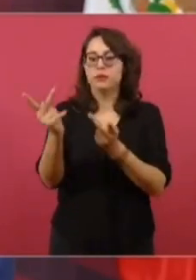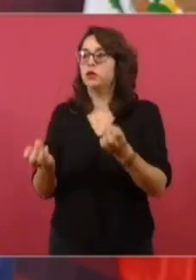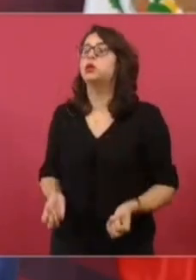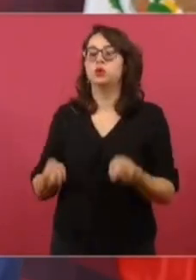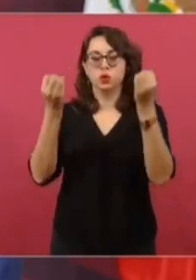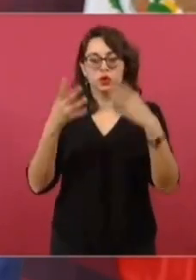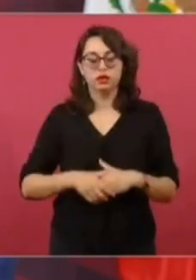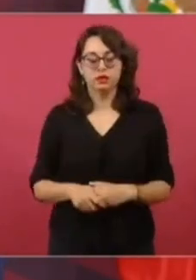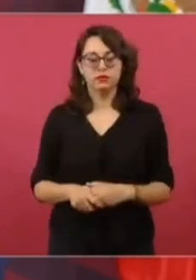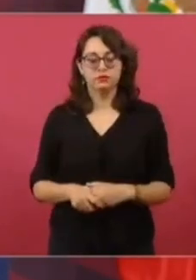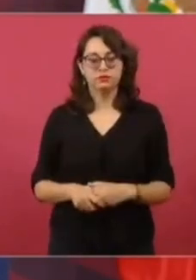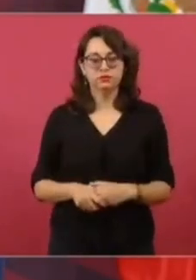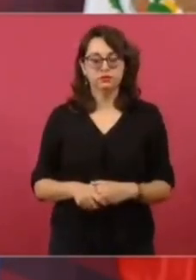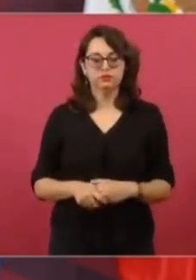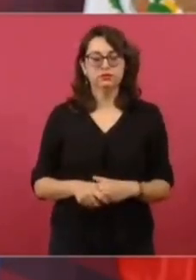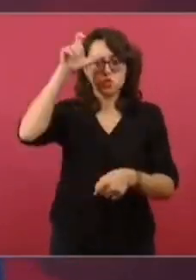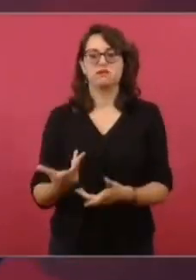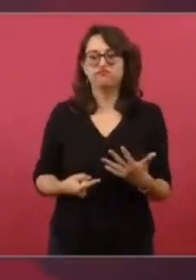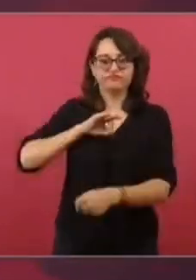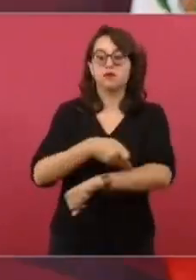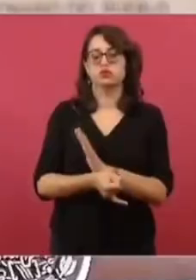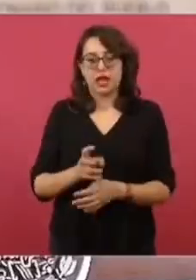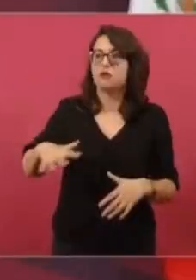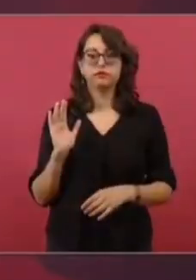Afortunadamente, no tenemos mucho consumo.